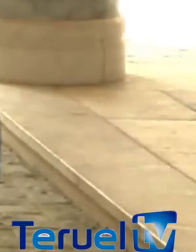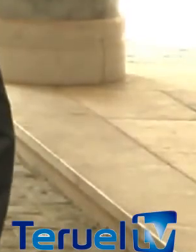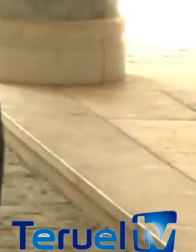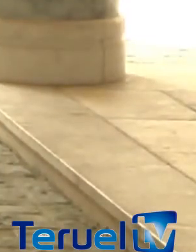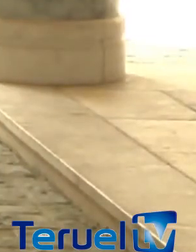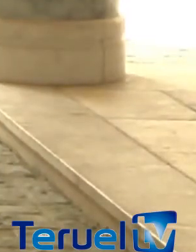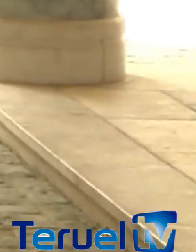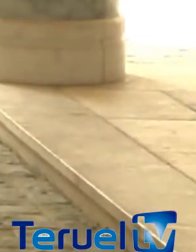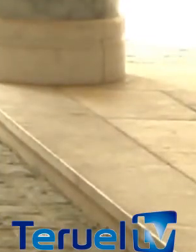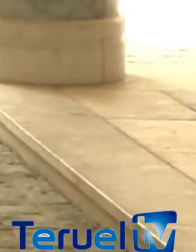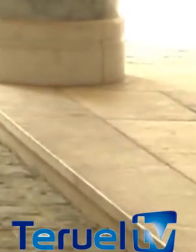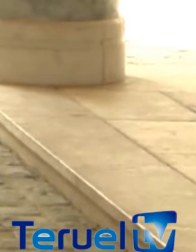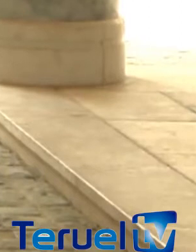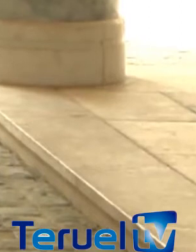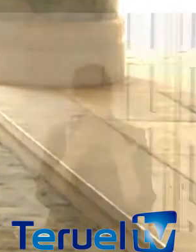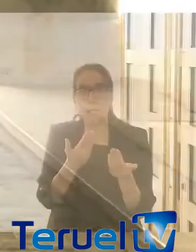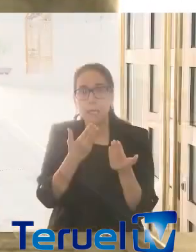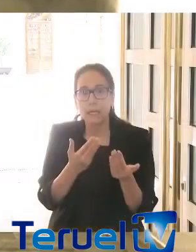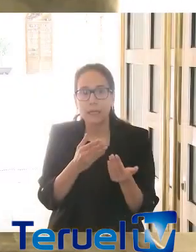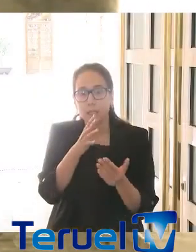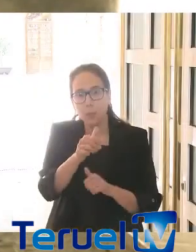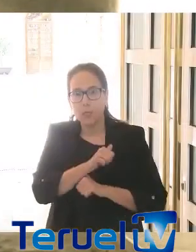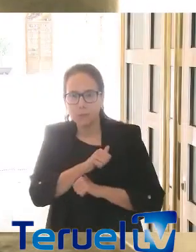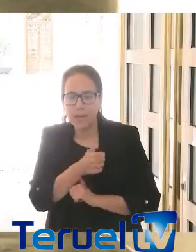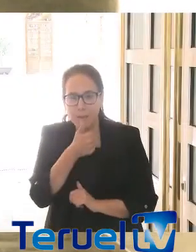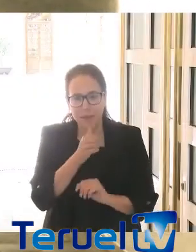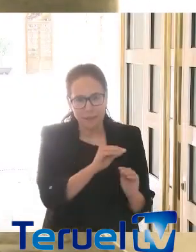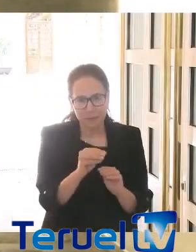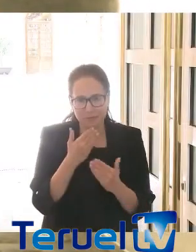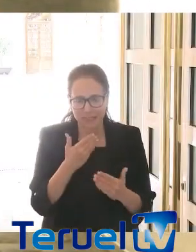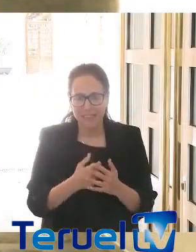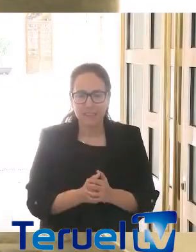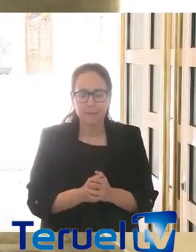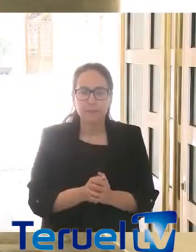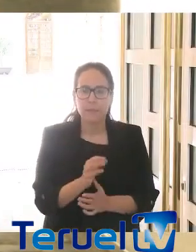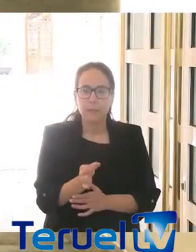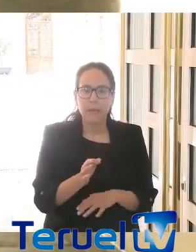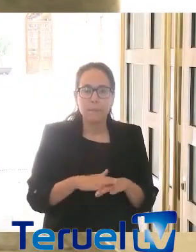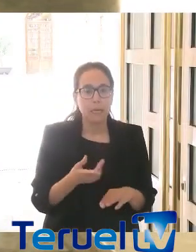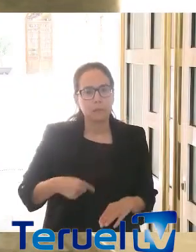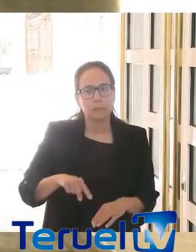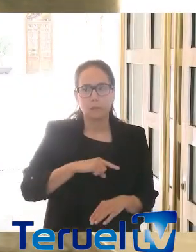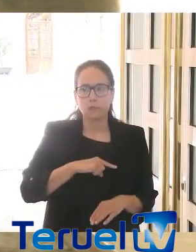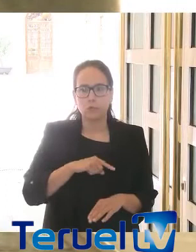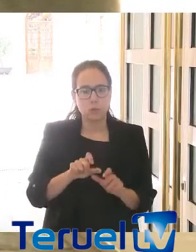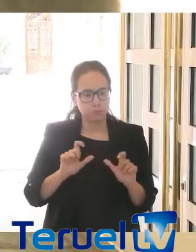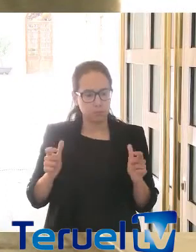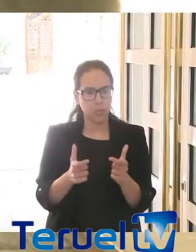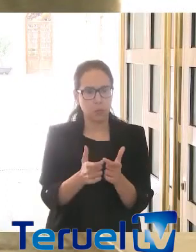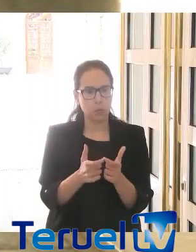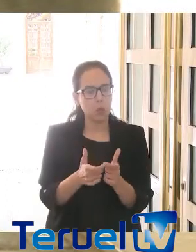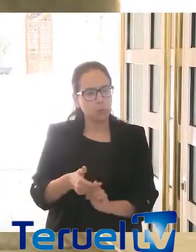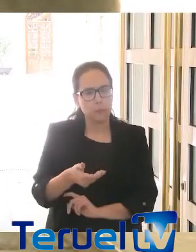Muy buenos días a todos. Gracias por la espera y la paciencia. La verdad que, para nosotros, esta reunión ha sido